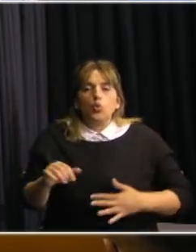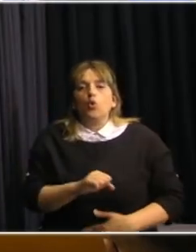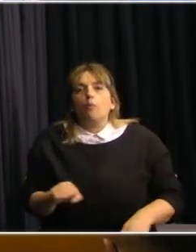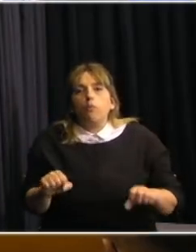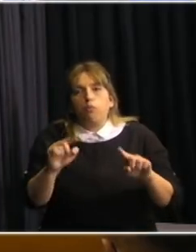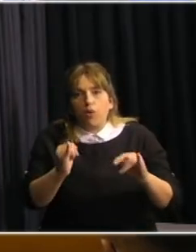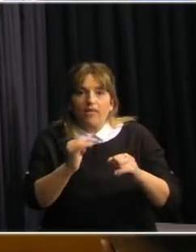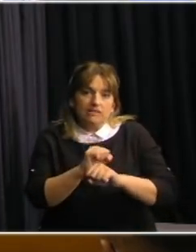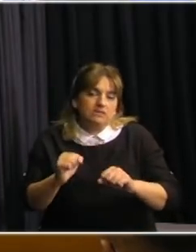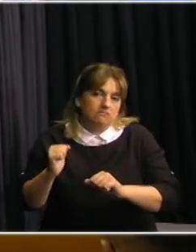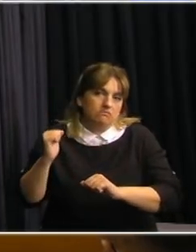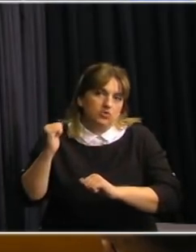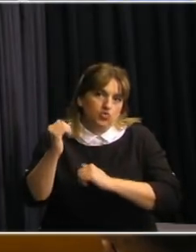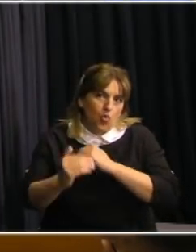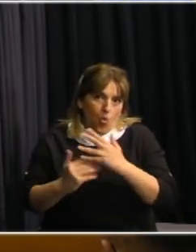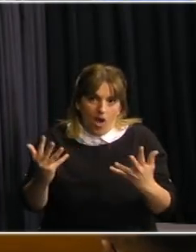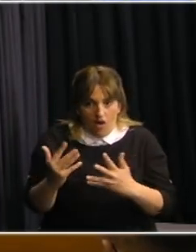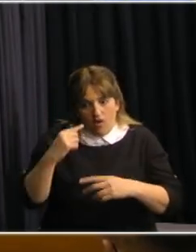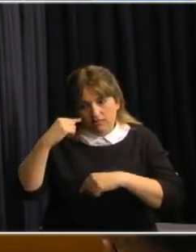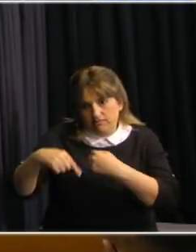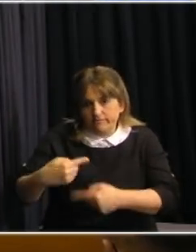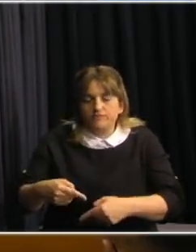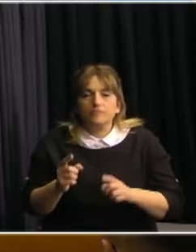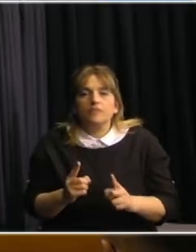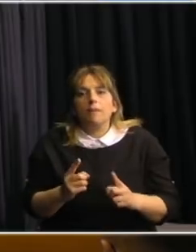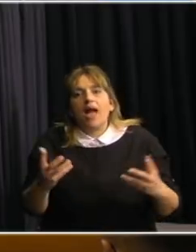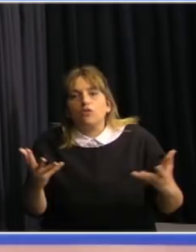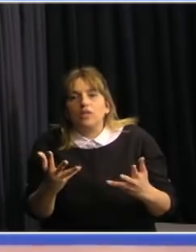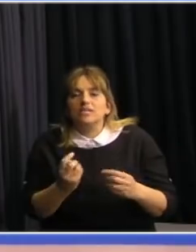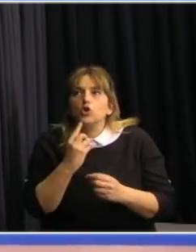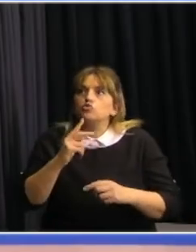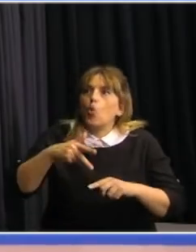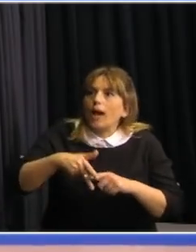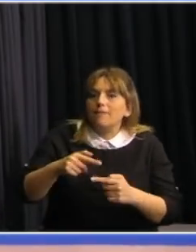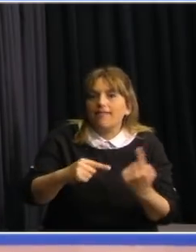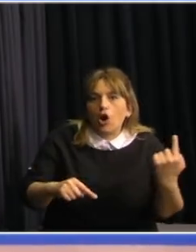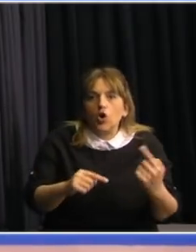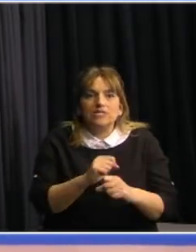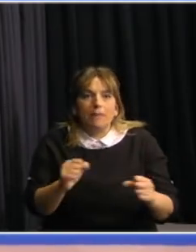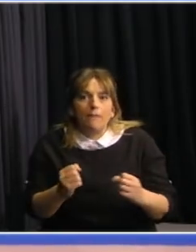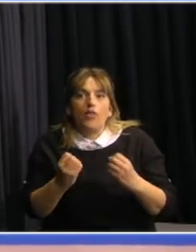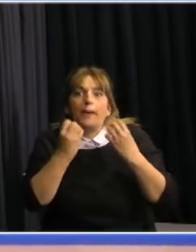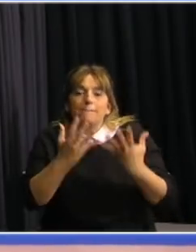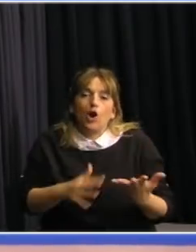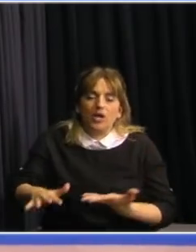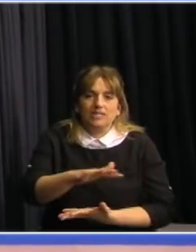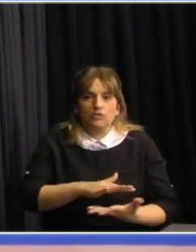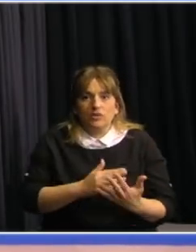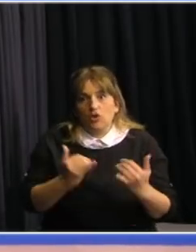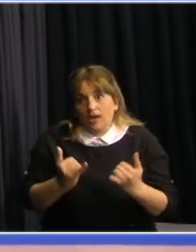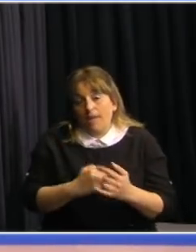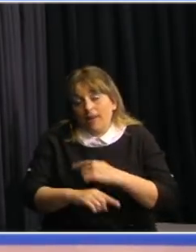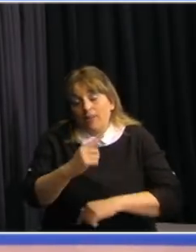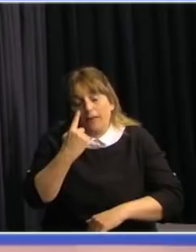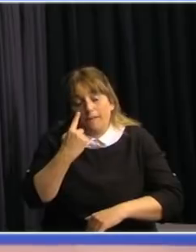este curso evolutivo. Haremos una actualización de las herramientas de mitigación disponibles para prevenir la